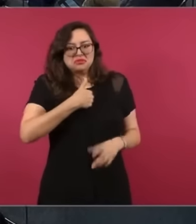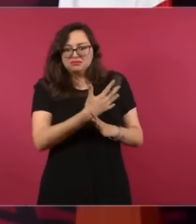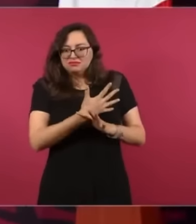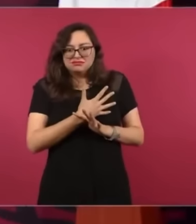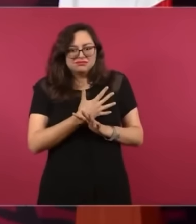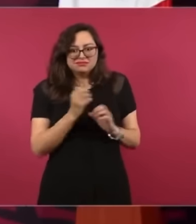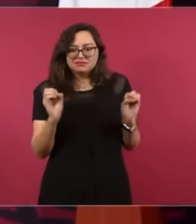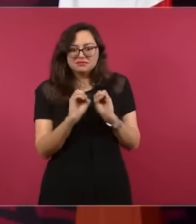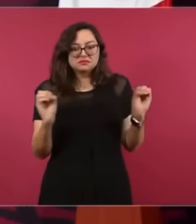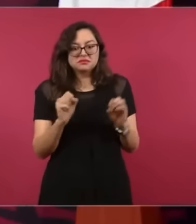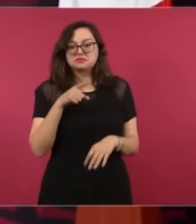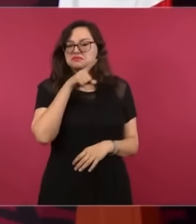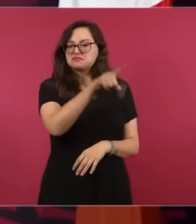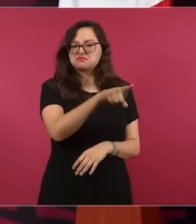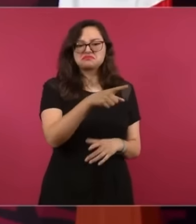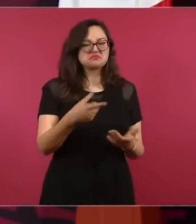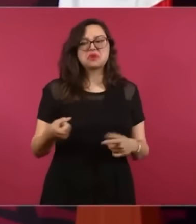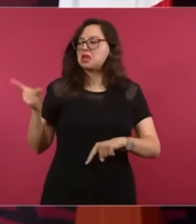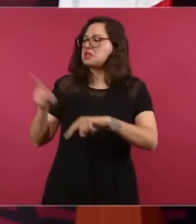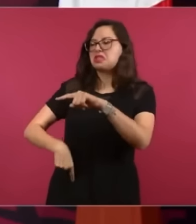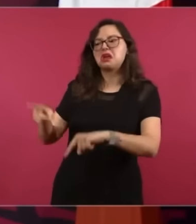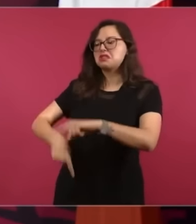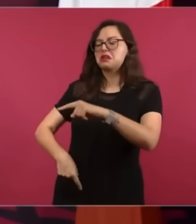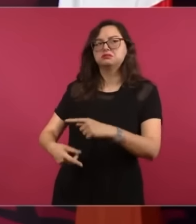Y de todas maneras les hicimos caso